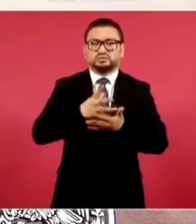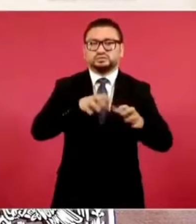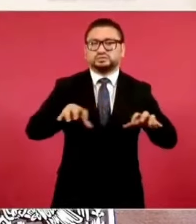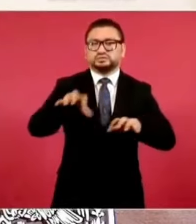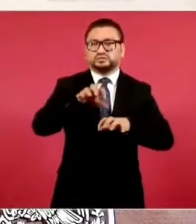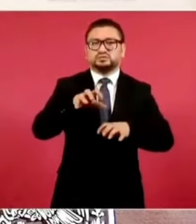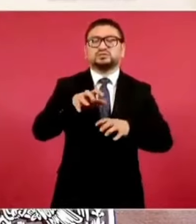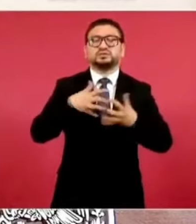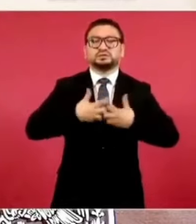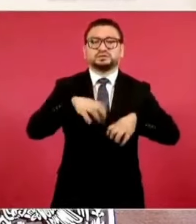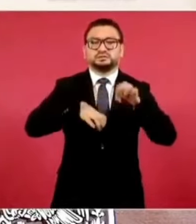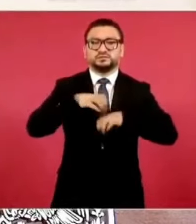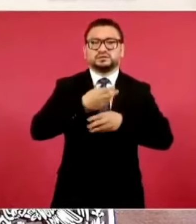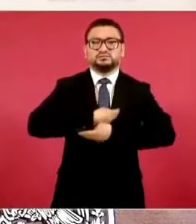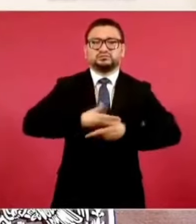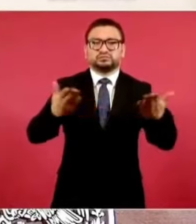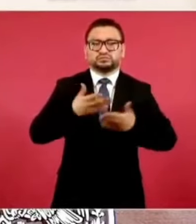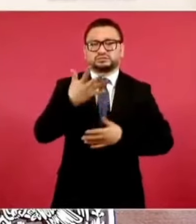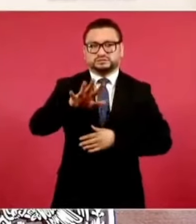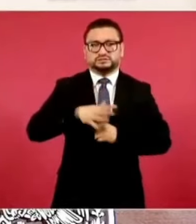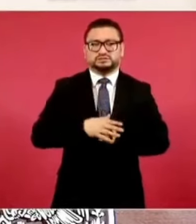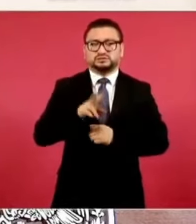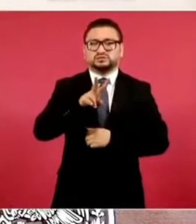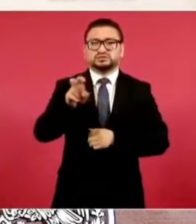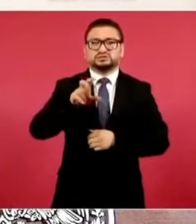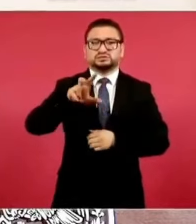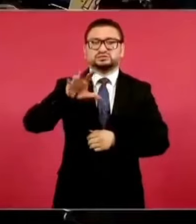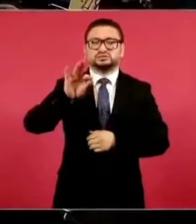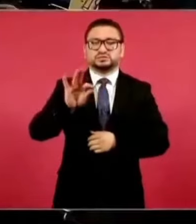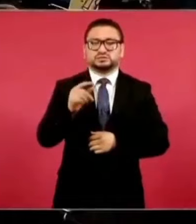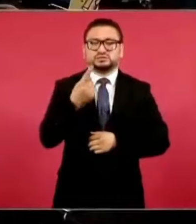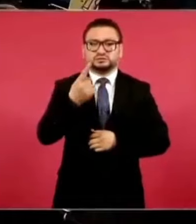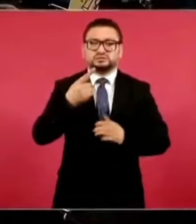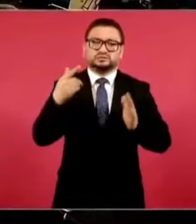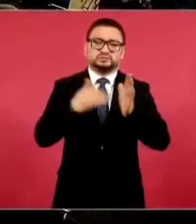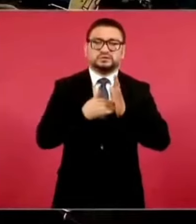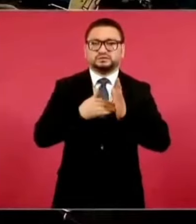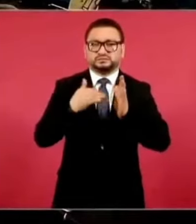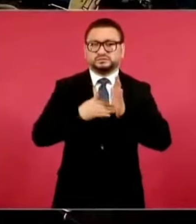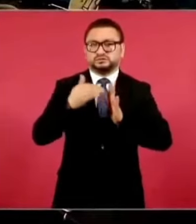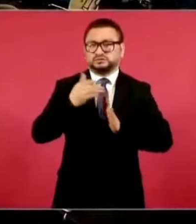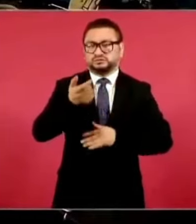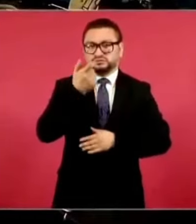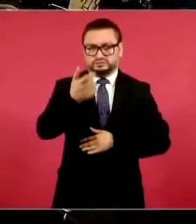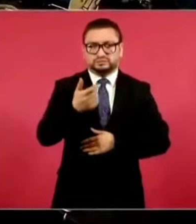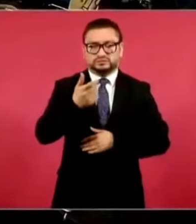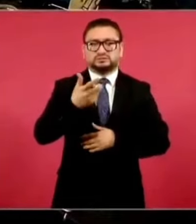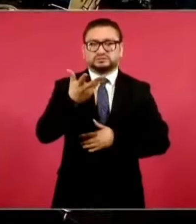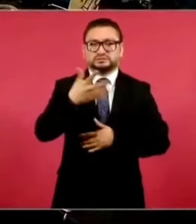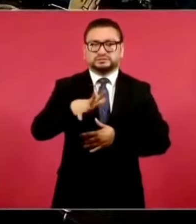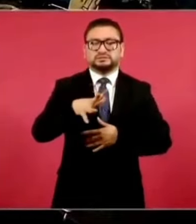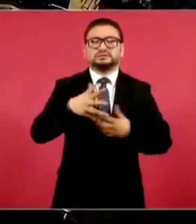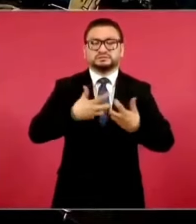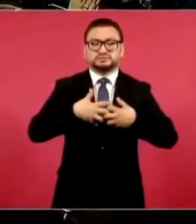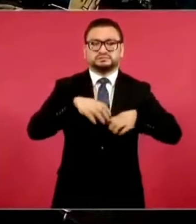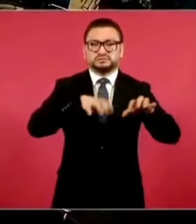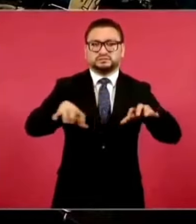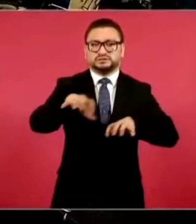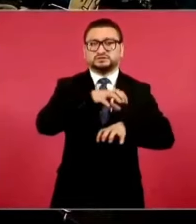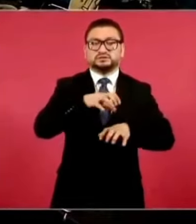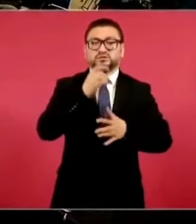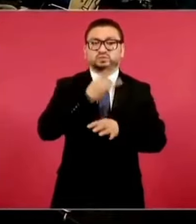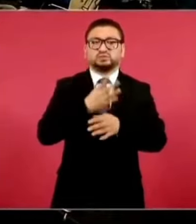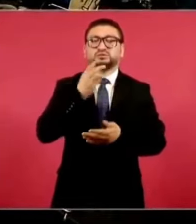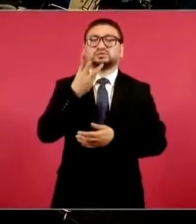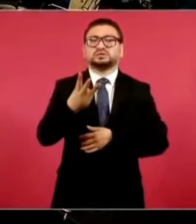de distribución, un total de 241 mil millones de pesos en 10 empresas. De esas tres empresas, sólo